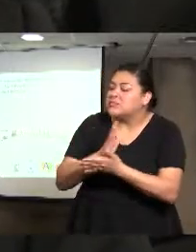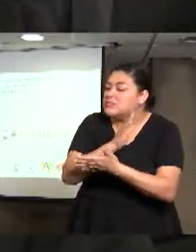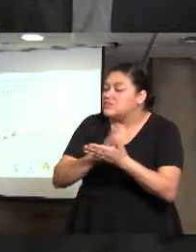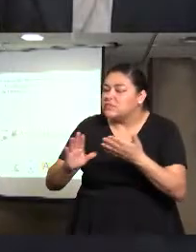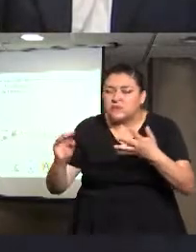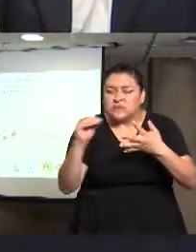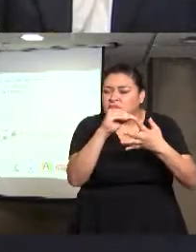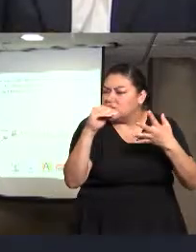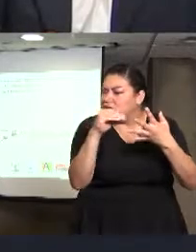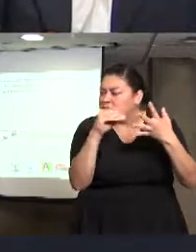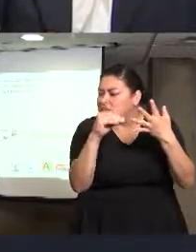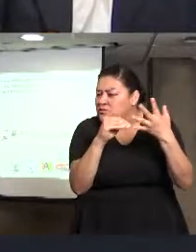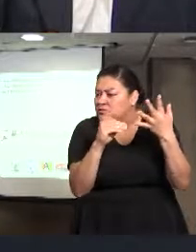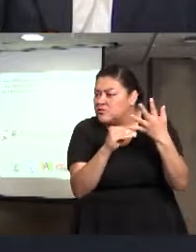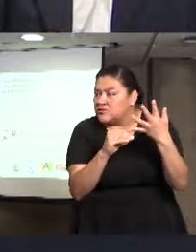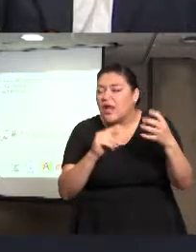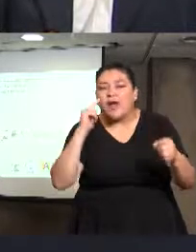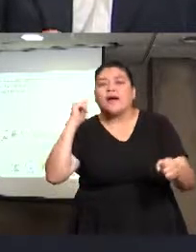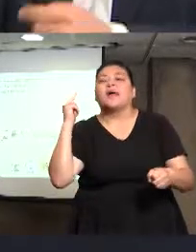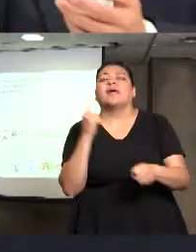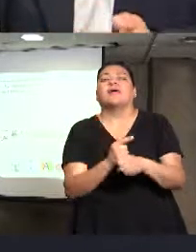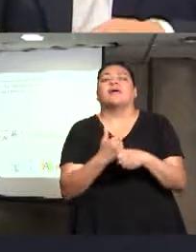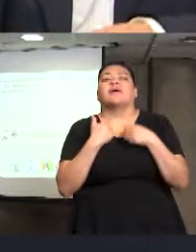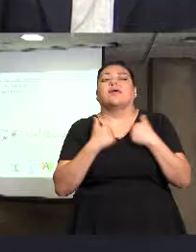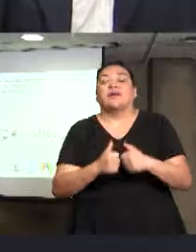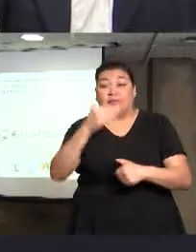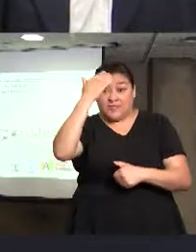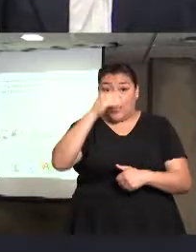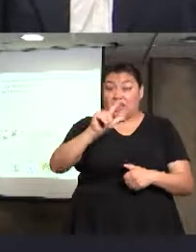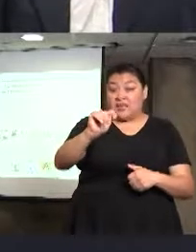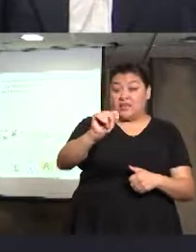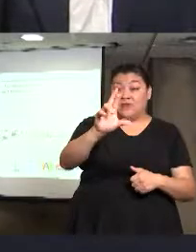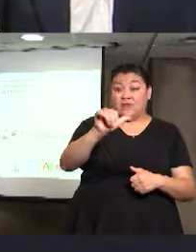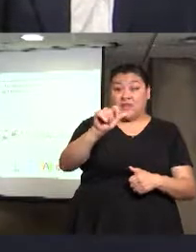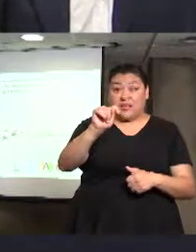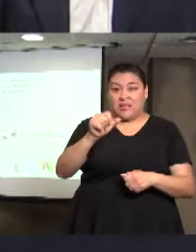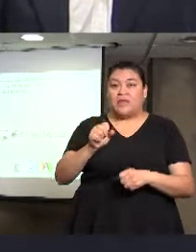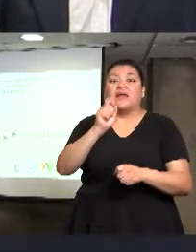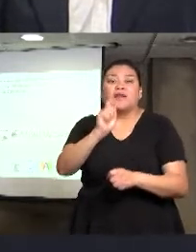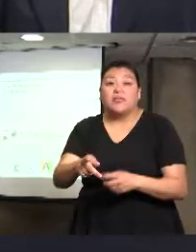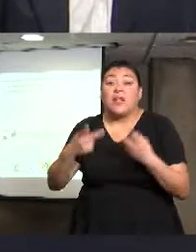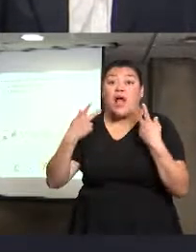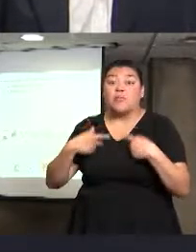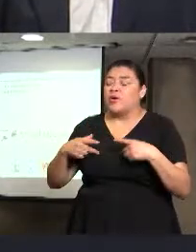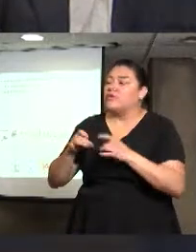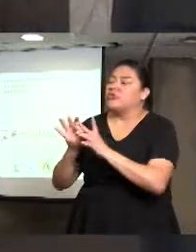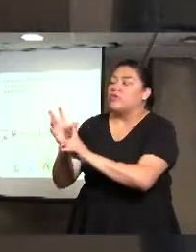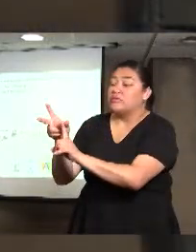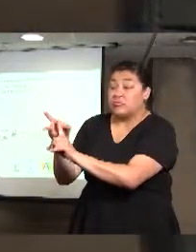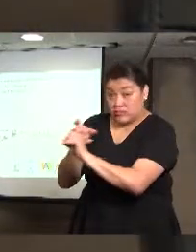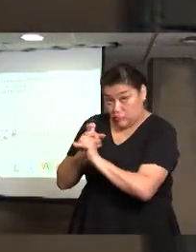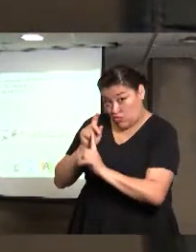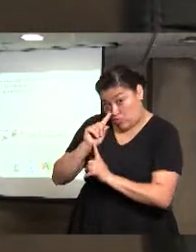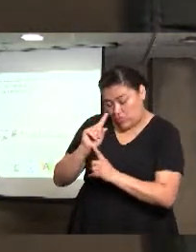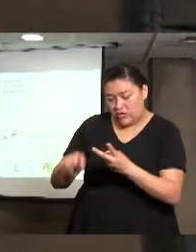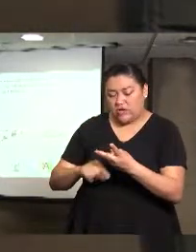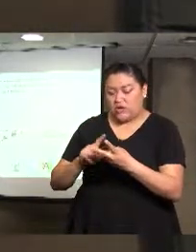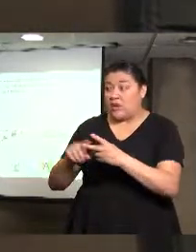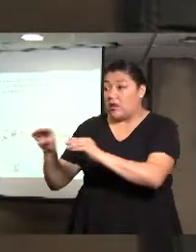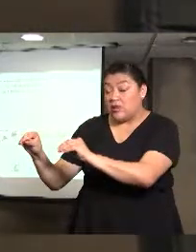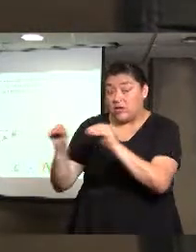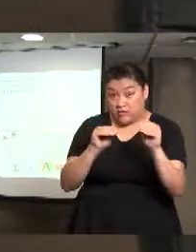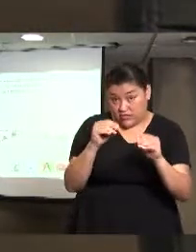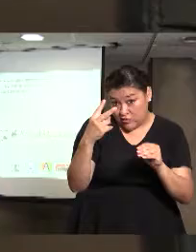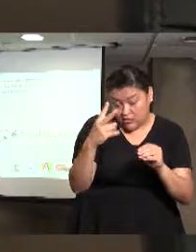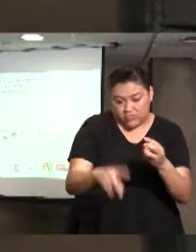si la trata, la trata, la trata es la captación, el transporte, traslado, entrega, o recepción de personas, utilizando medios de